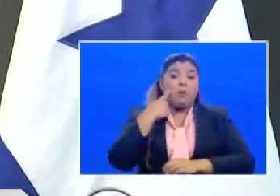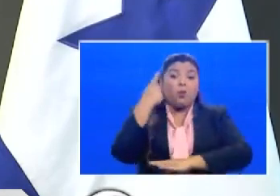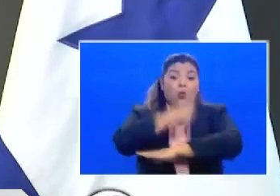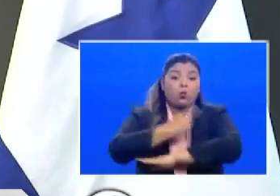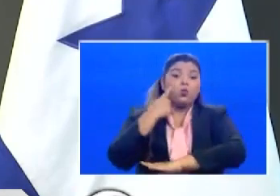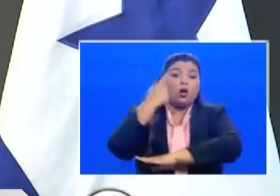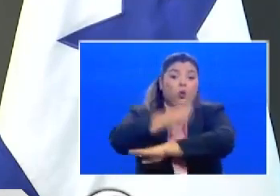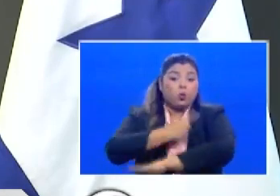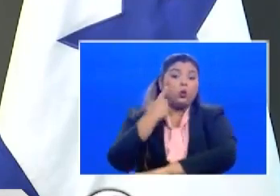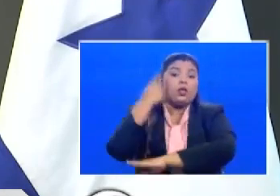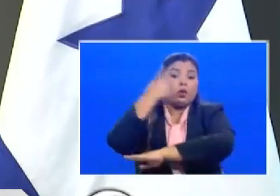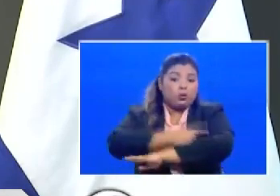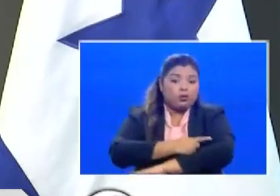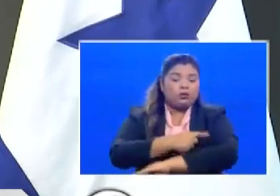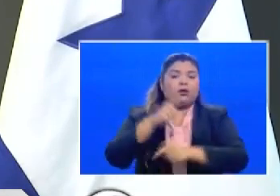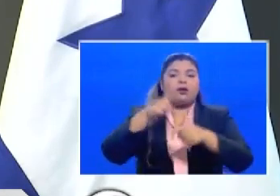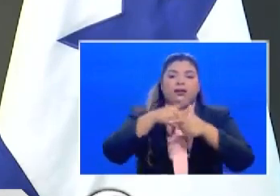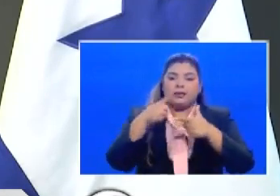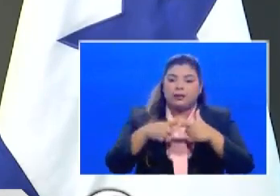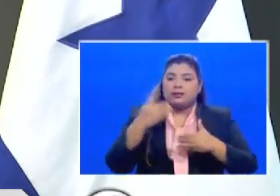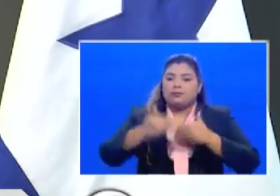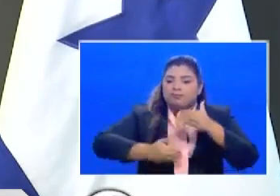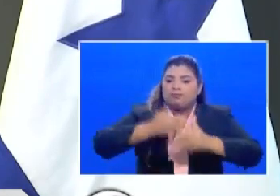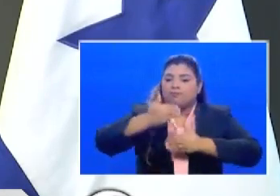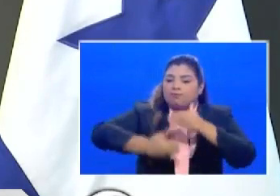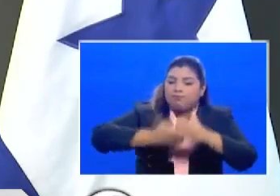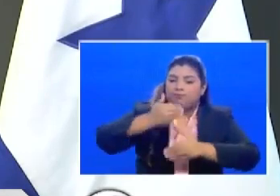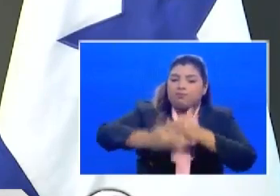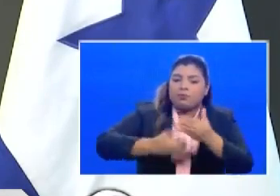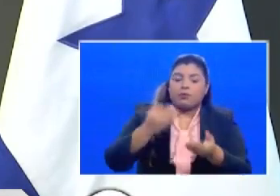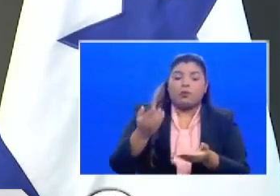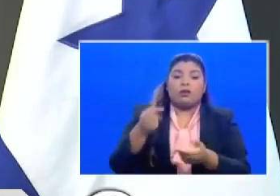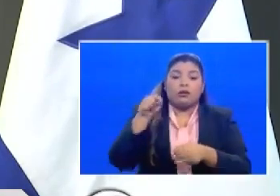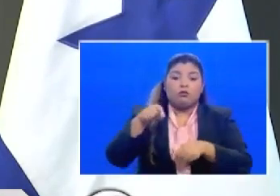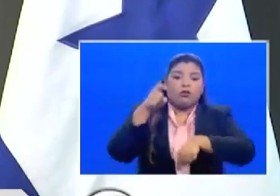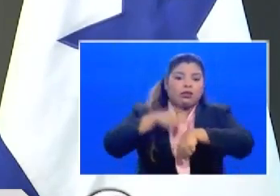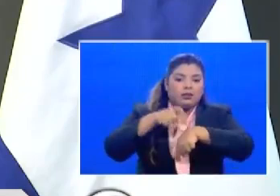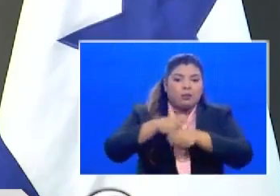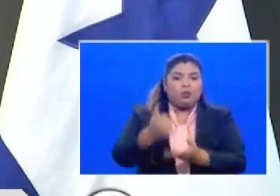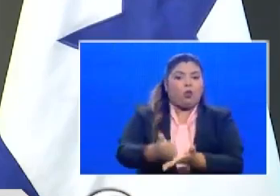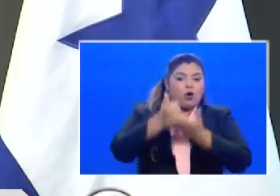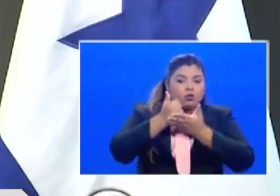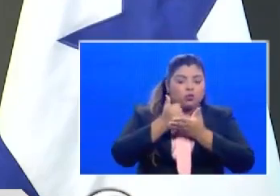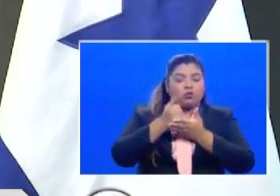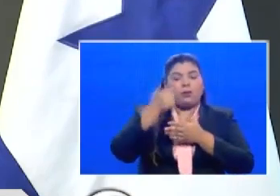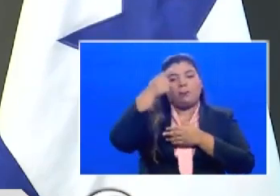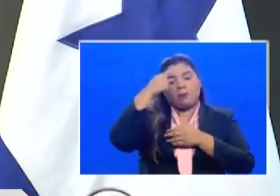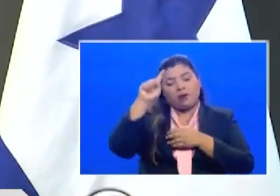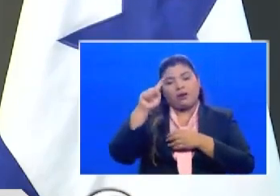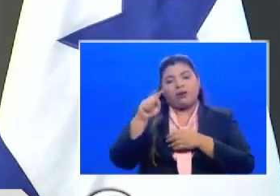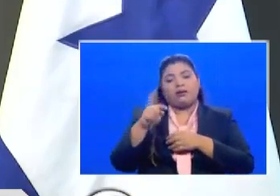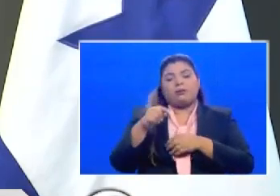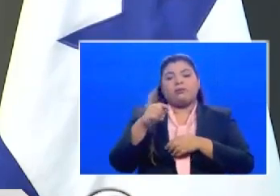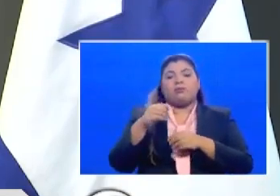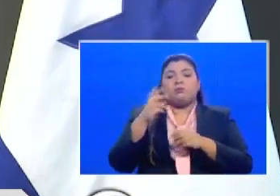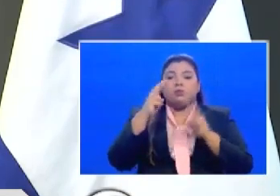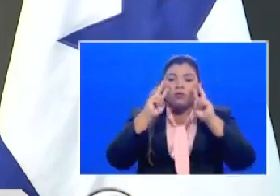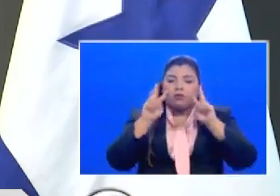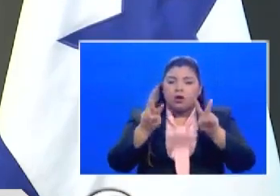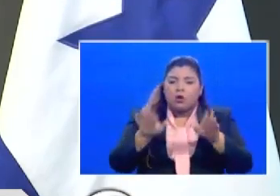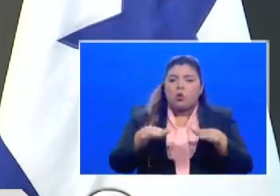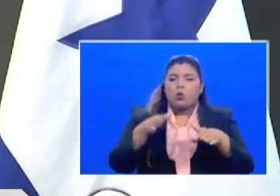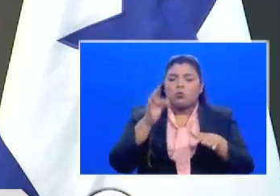y también eso obviamente nos va a dar algún tiempo para evaluar cuáles serían las siguientes